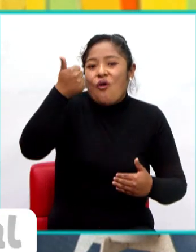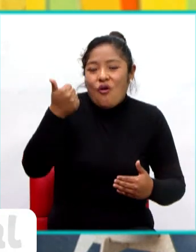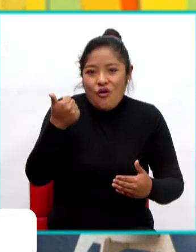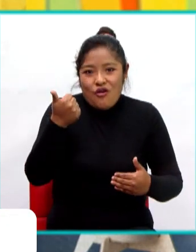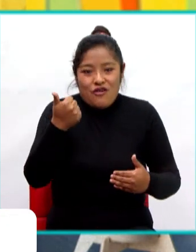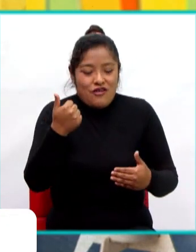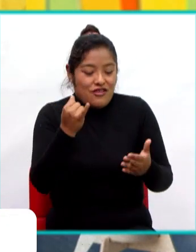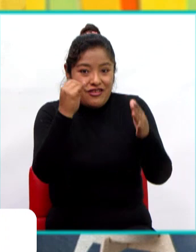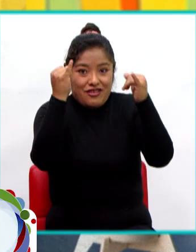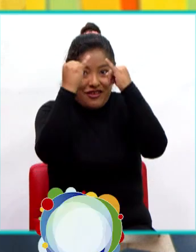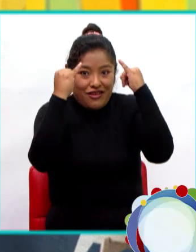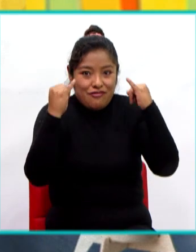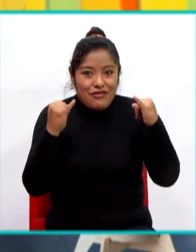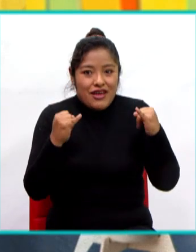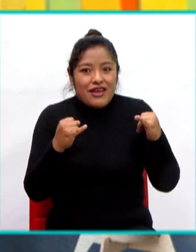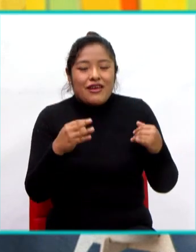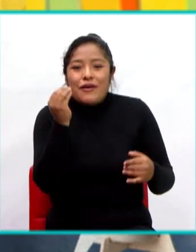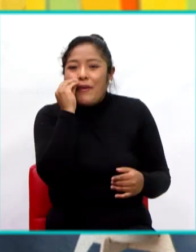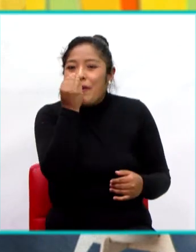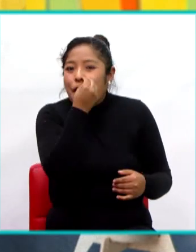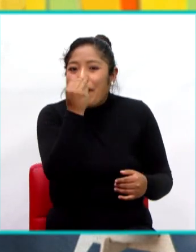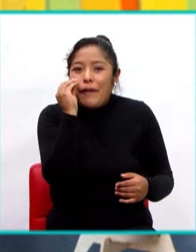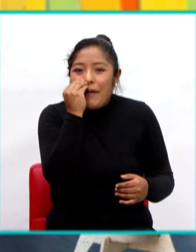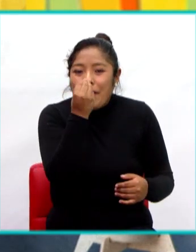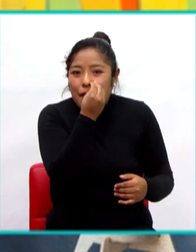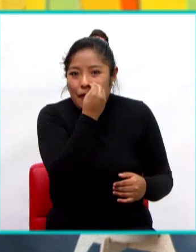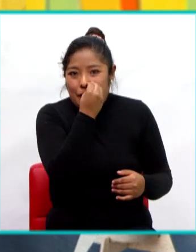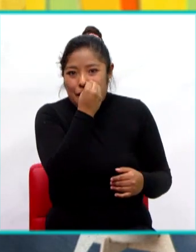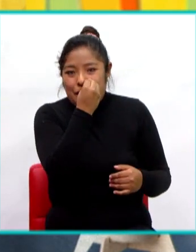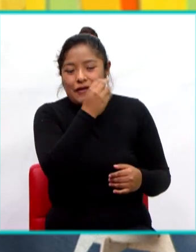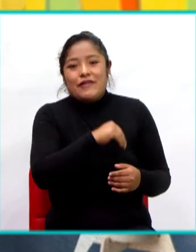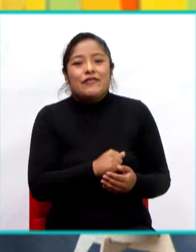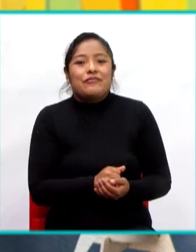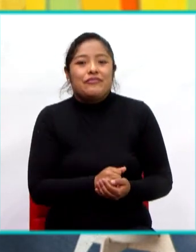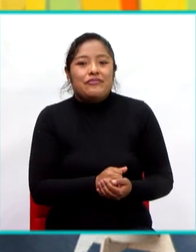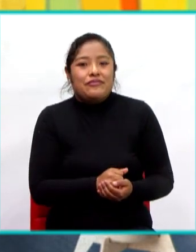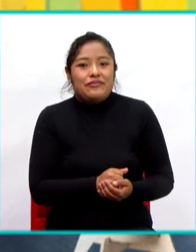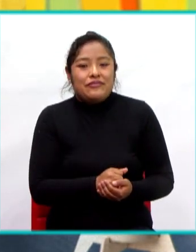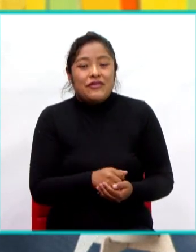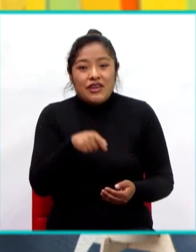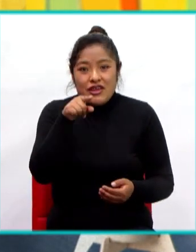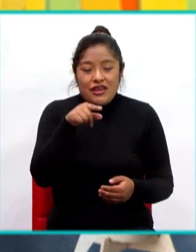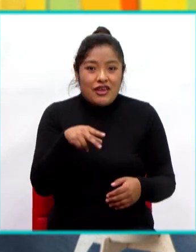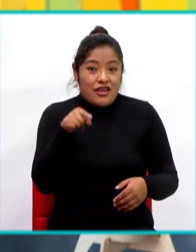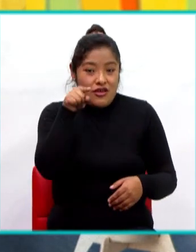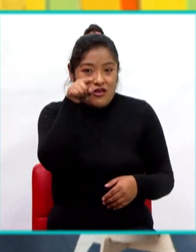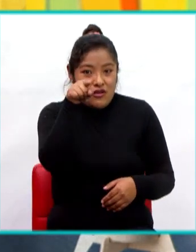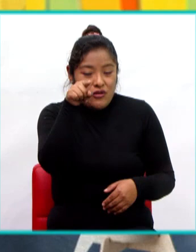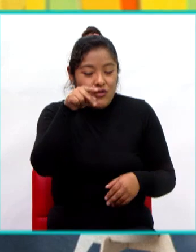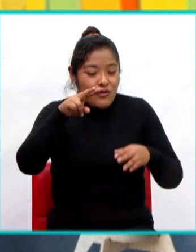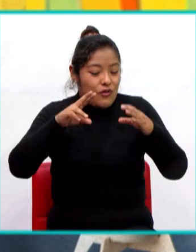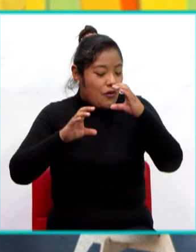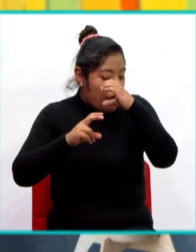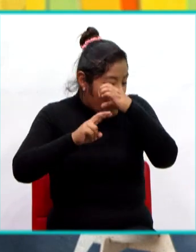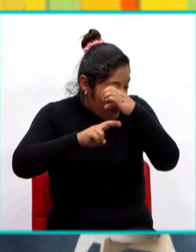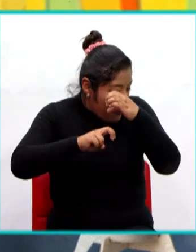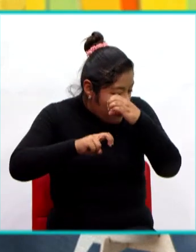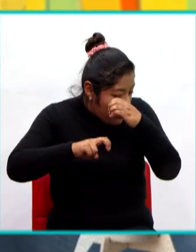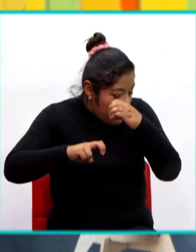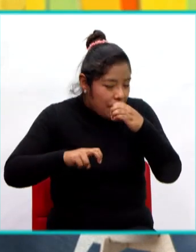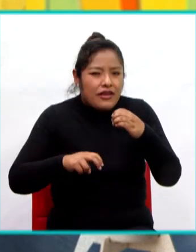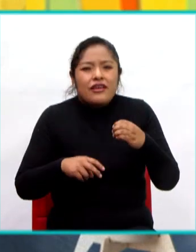girasol que está realizando el proceso de la fotosíntesis. Quiero que analices, viendo estos gráficos,